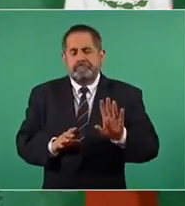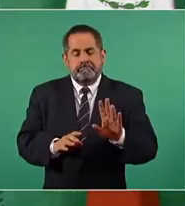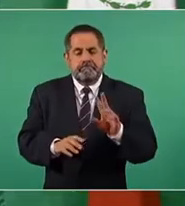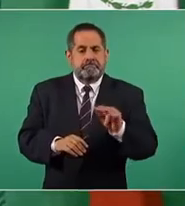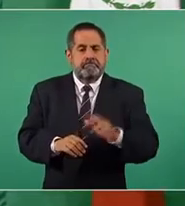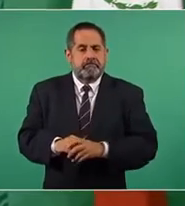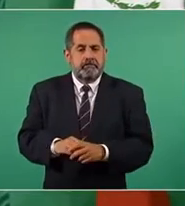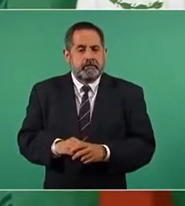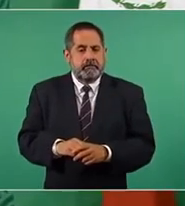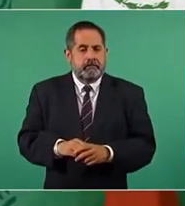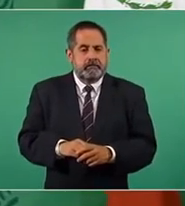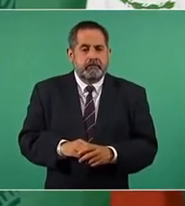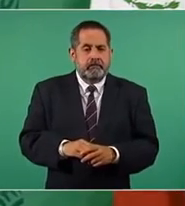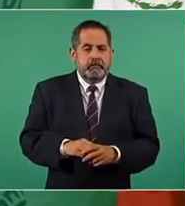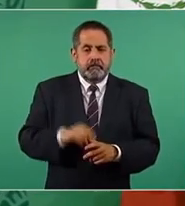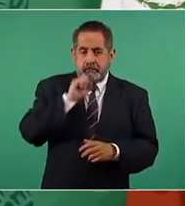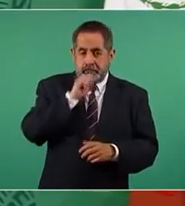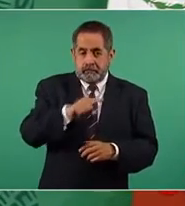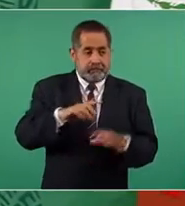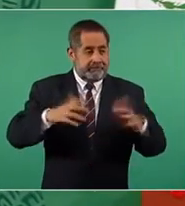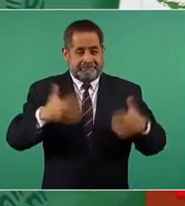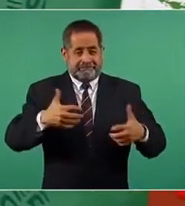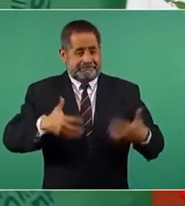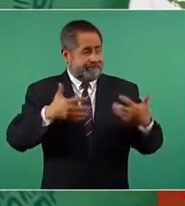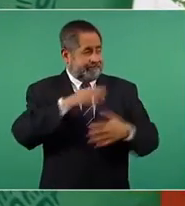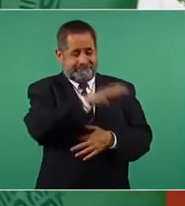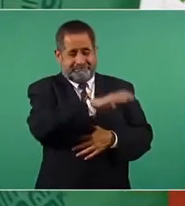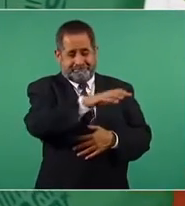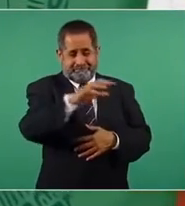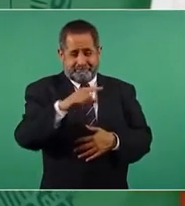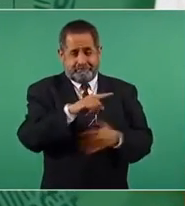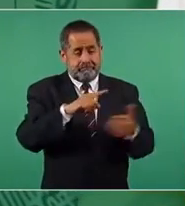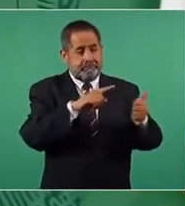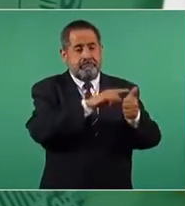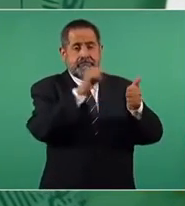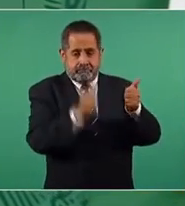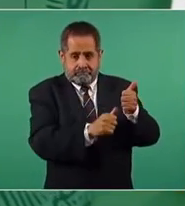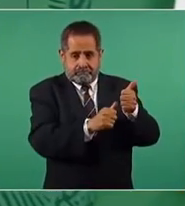estas grandes distribuidoras tienen a su vez